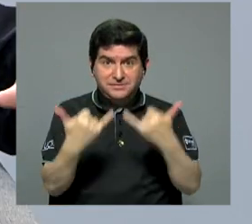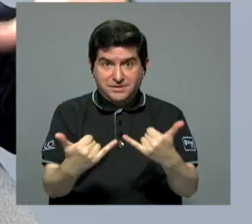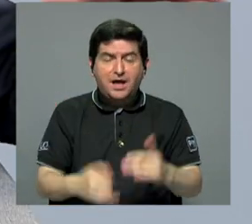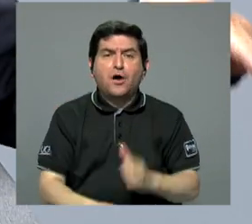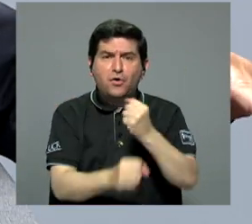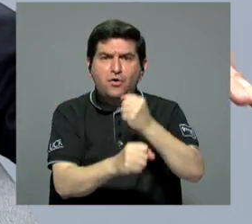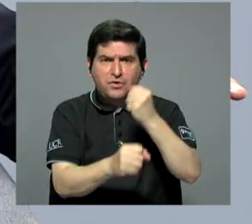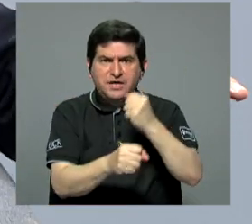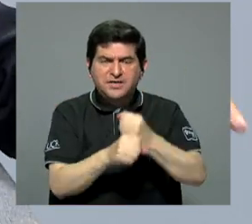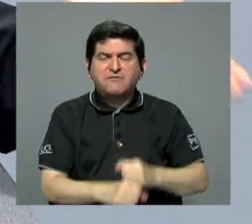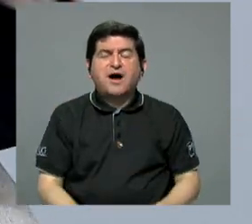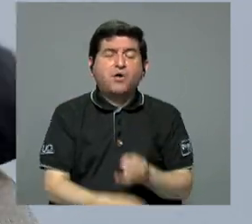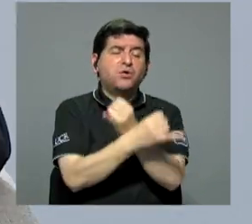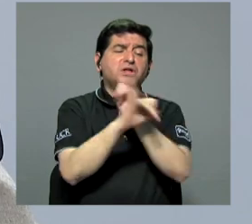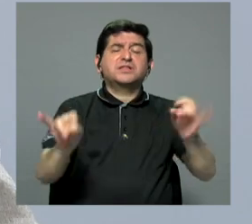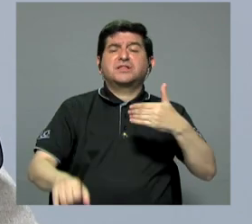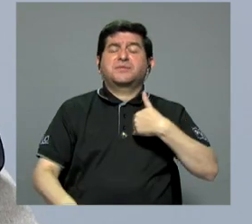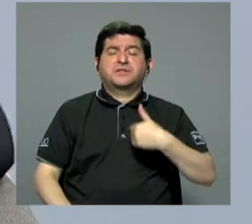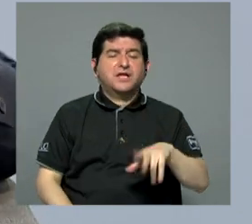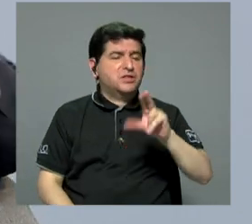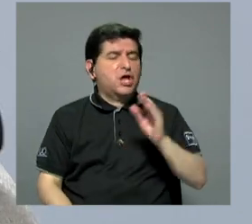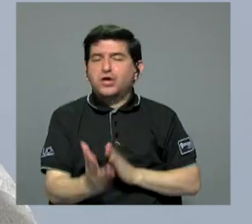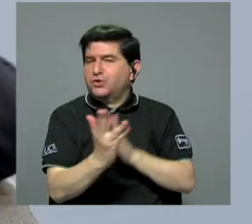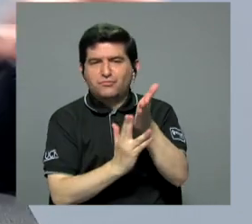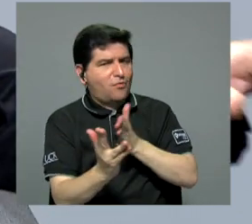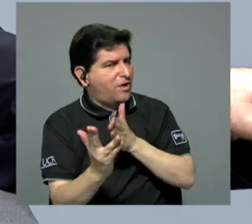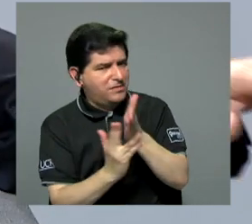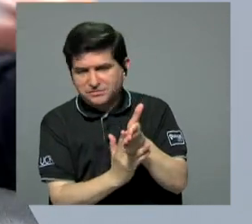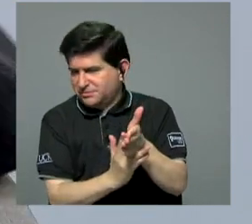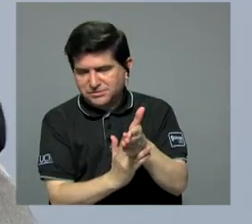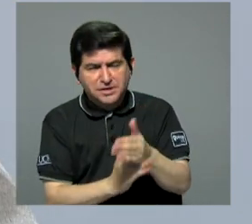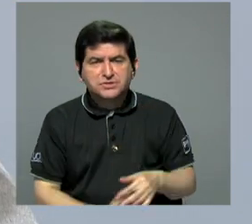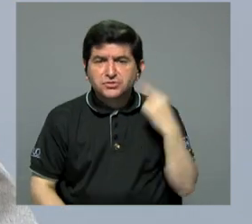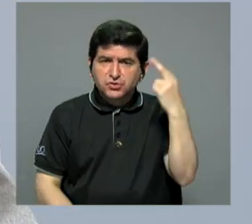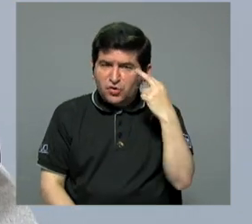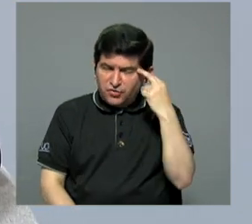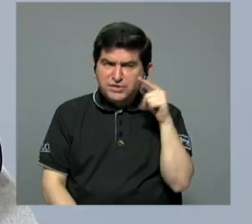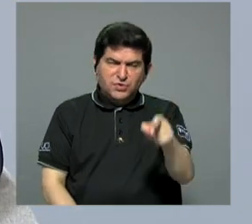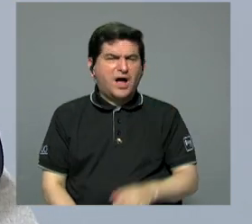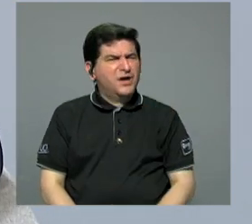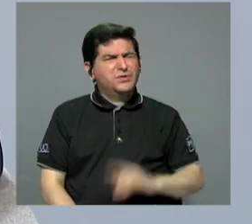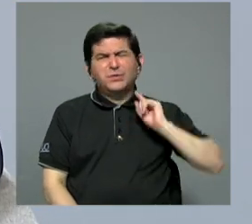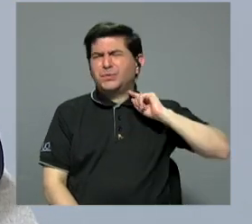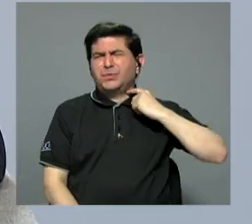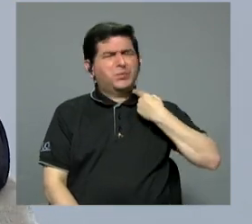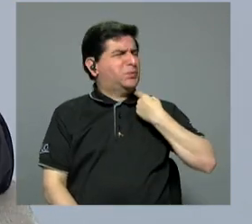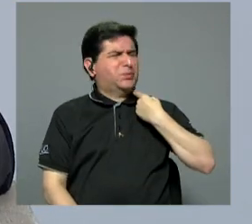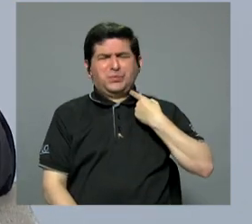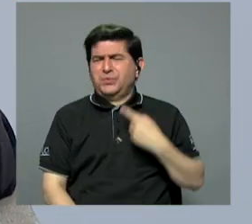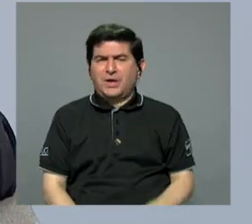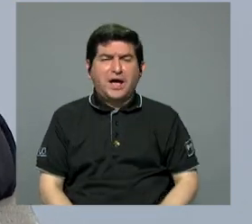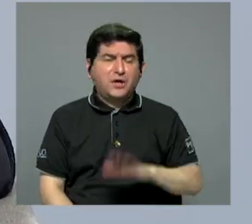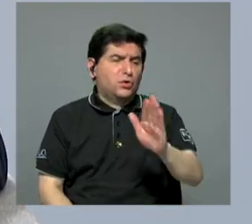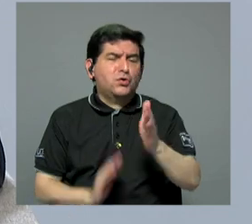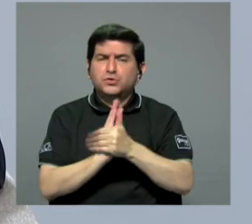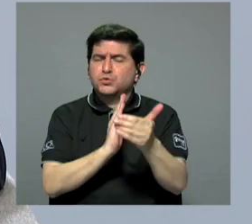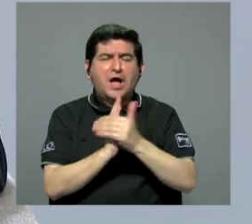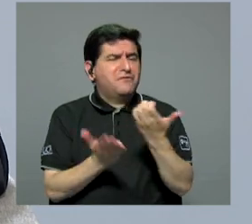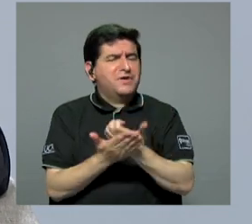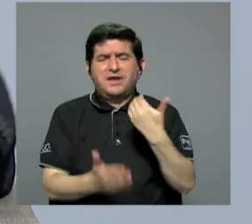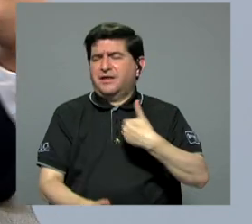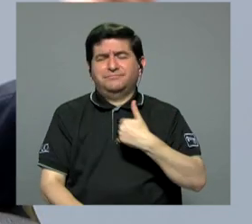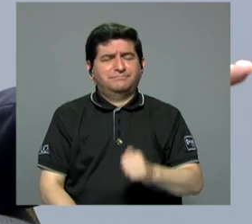labora de manera independiente y que no tiene el acceso porque le está saliendo más caro de lo que es su capacidad